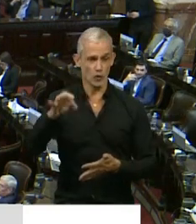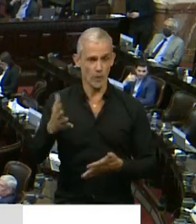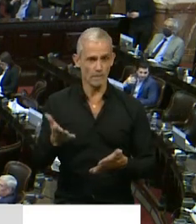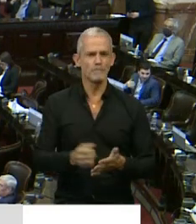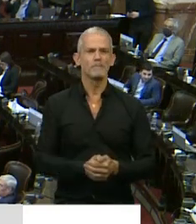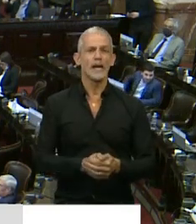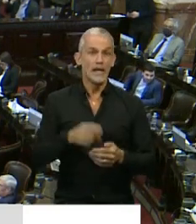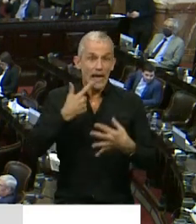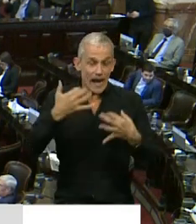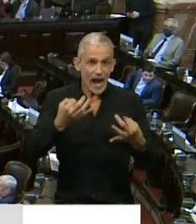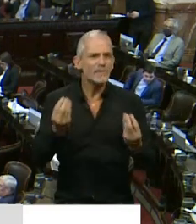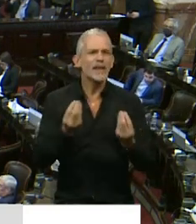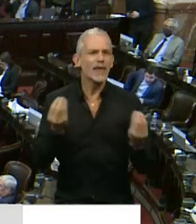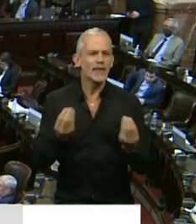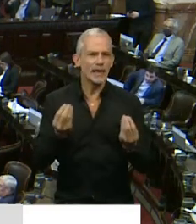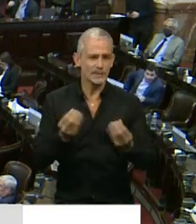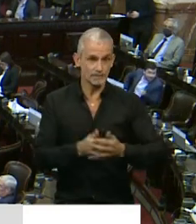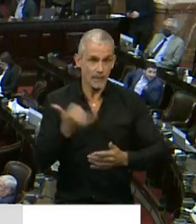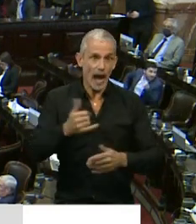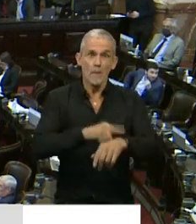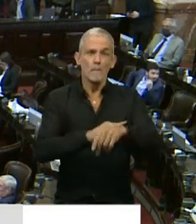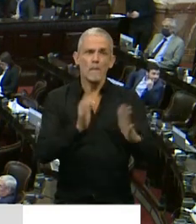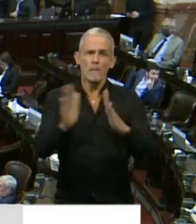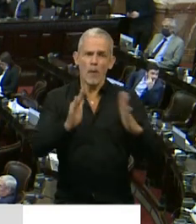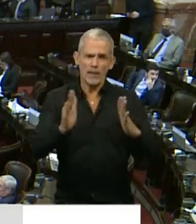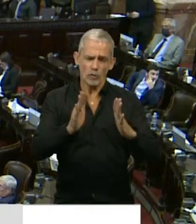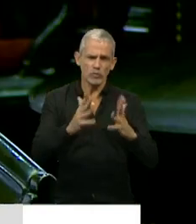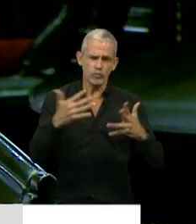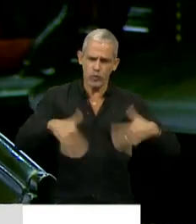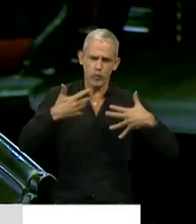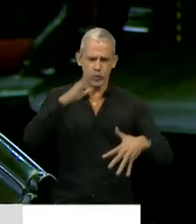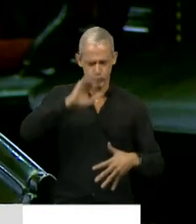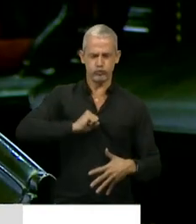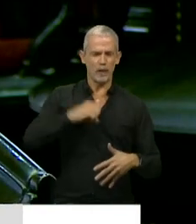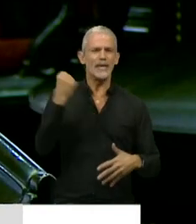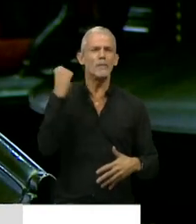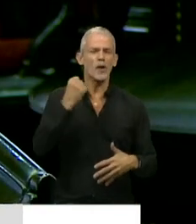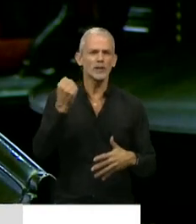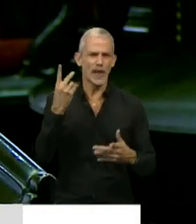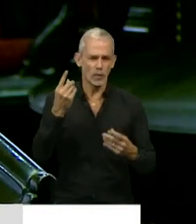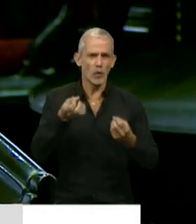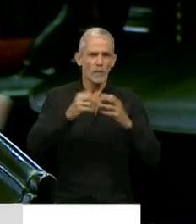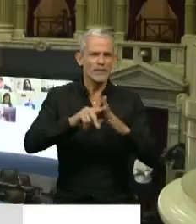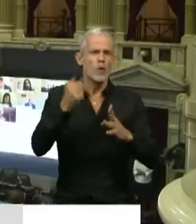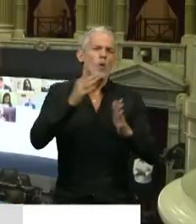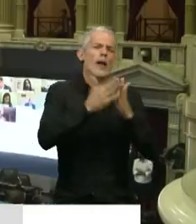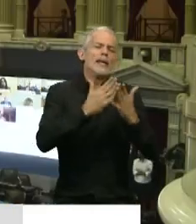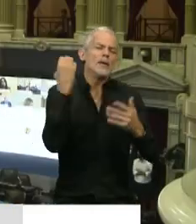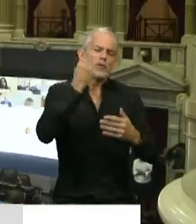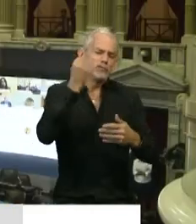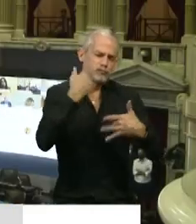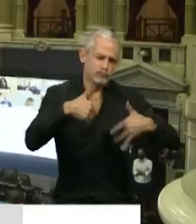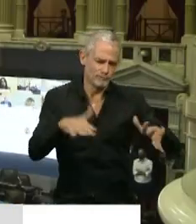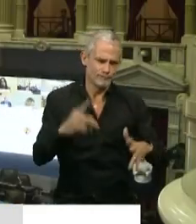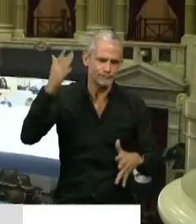Presidente, la verdad es que hay momentos que son muy desafiantes. Decía Margarida Susana en el inicio de Memorias de Adriano para hablar de ese